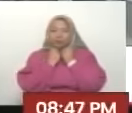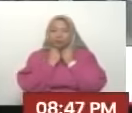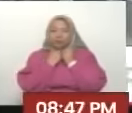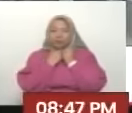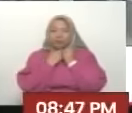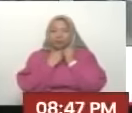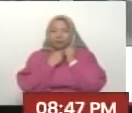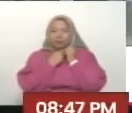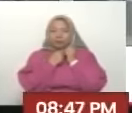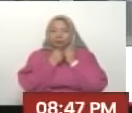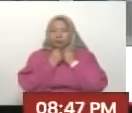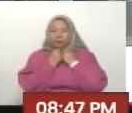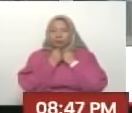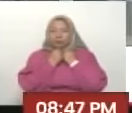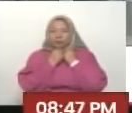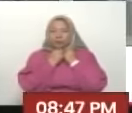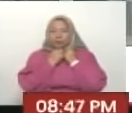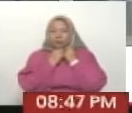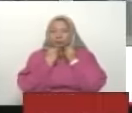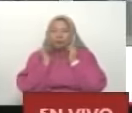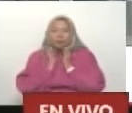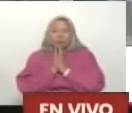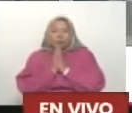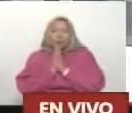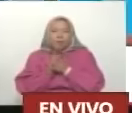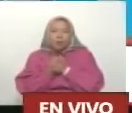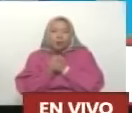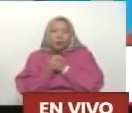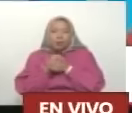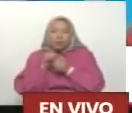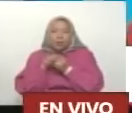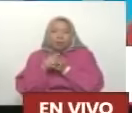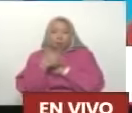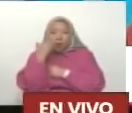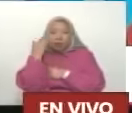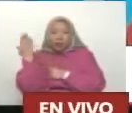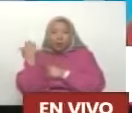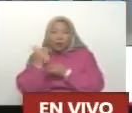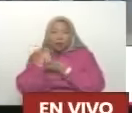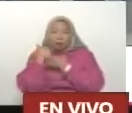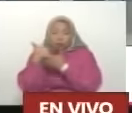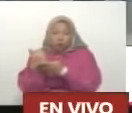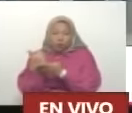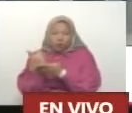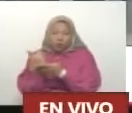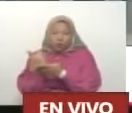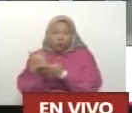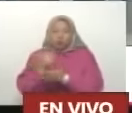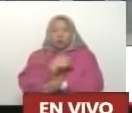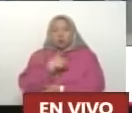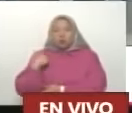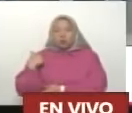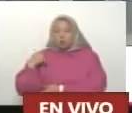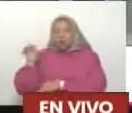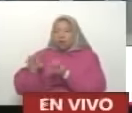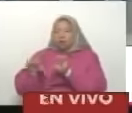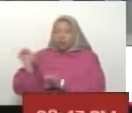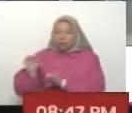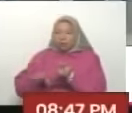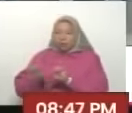Este, Héctor, ayuda ahí, todo el equipo, el equipo de ustedes, porque yo quisiera explorar